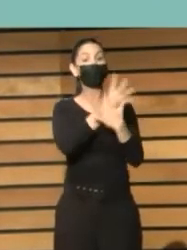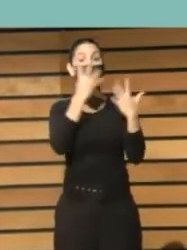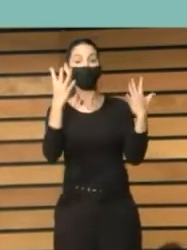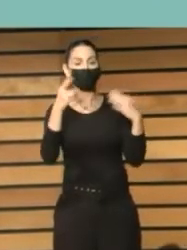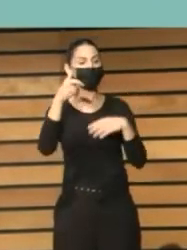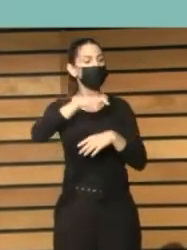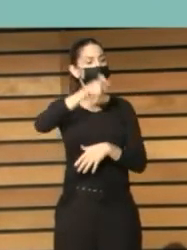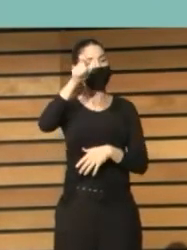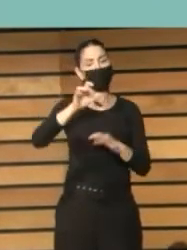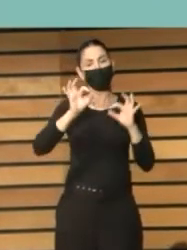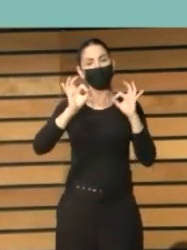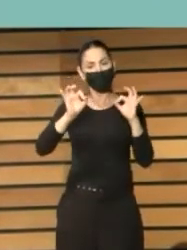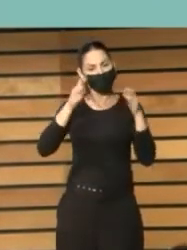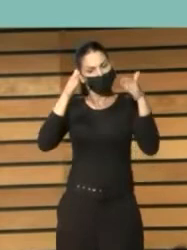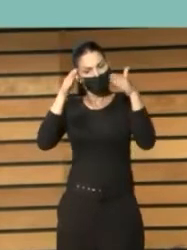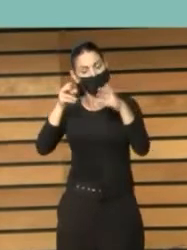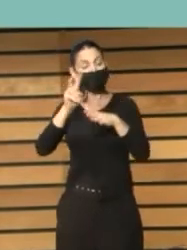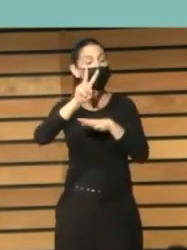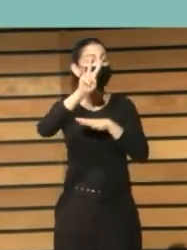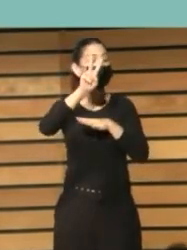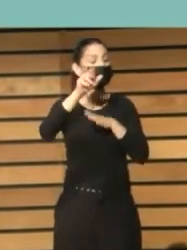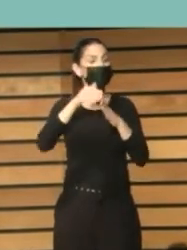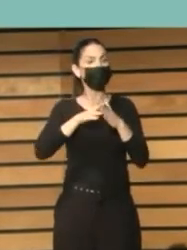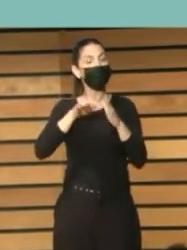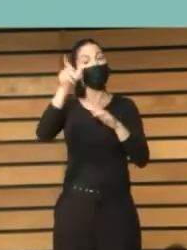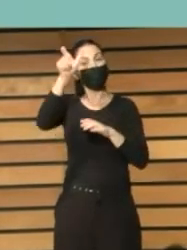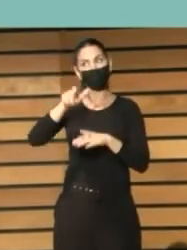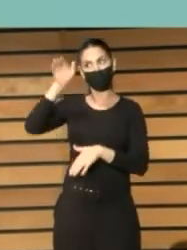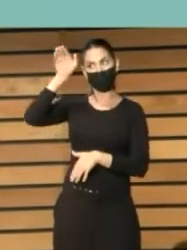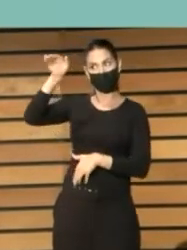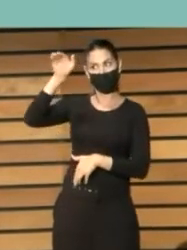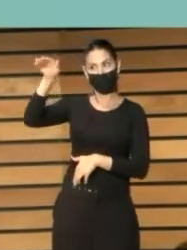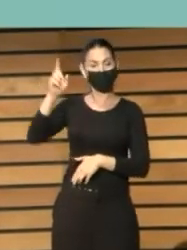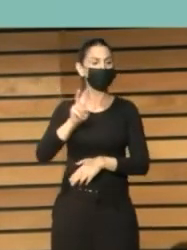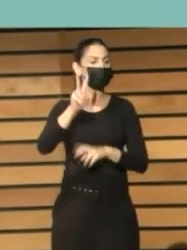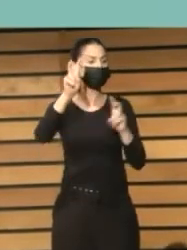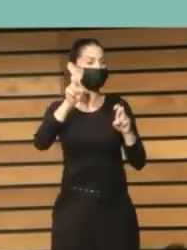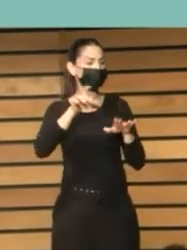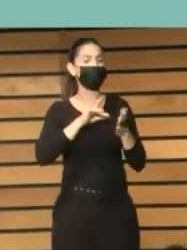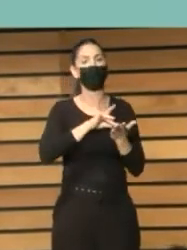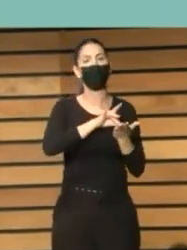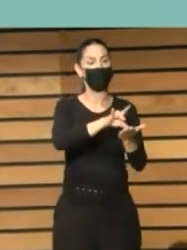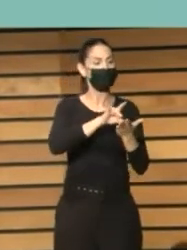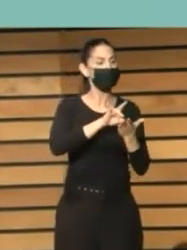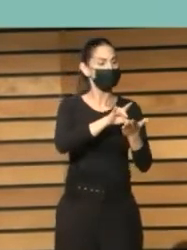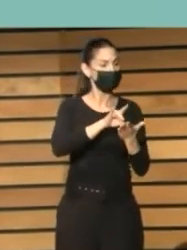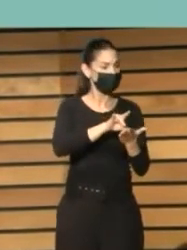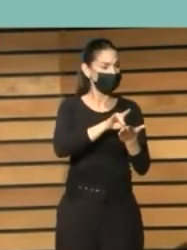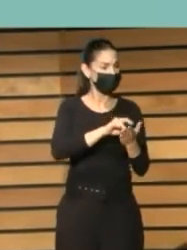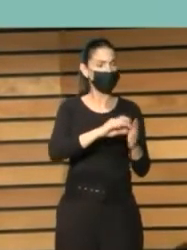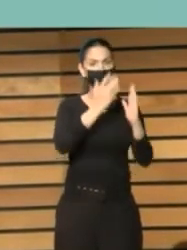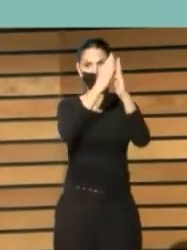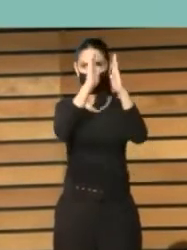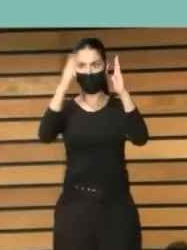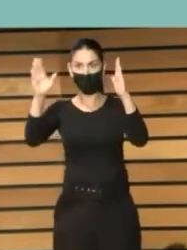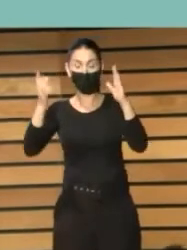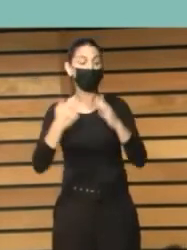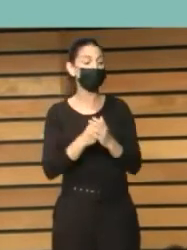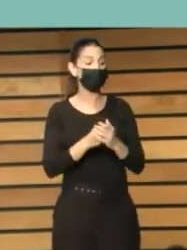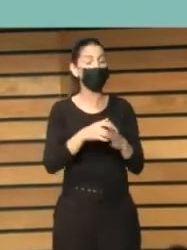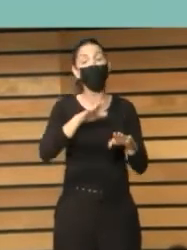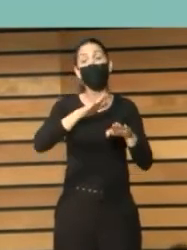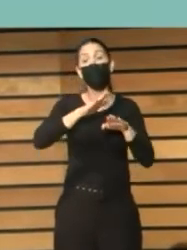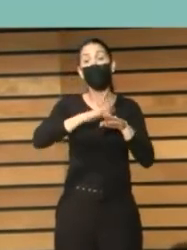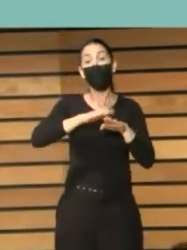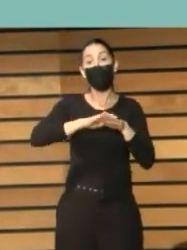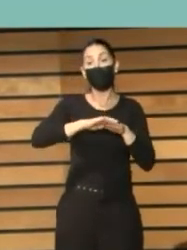refugiadas en las comunidades locales mediante la formación continua y la prestación de servicios bibliotecarios adaptados a sus necesidades voy